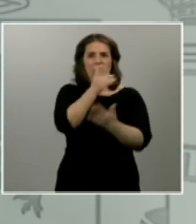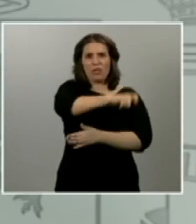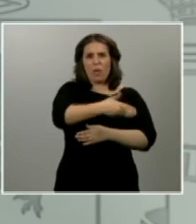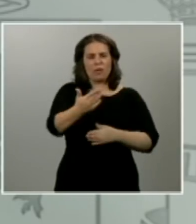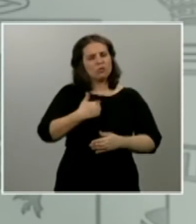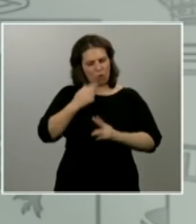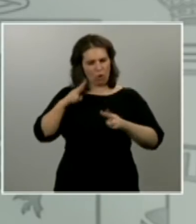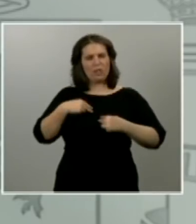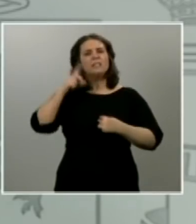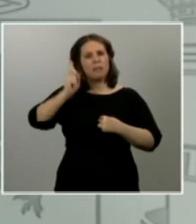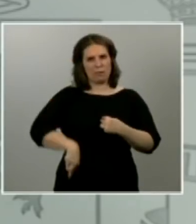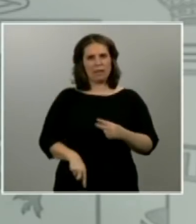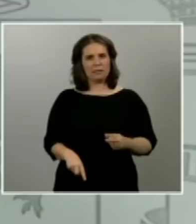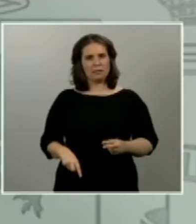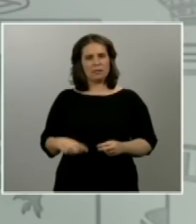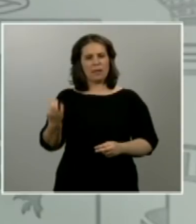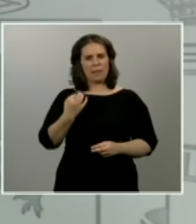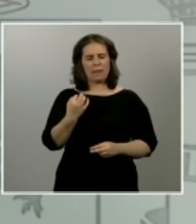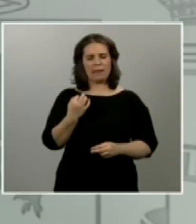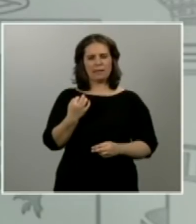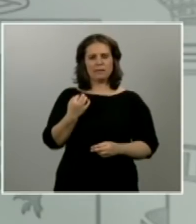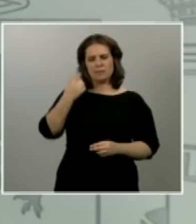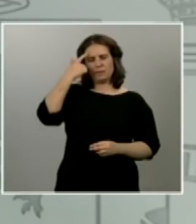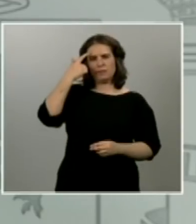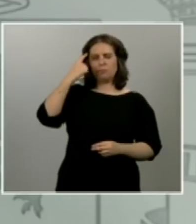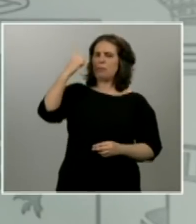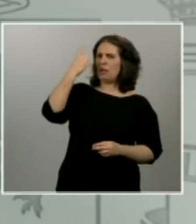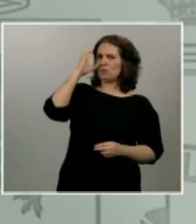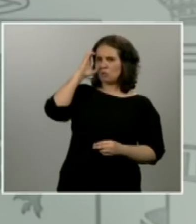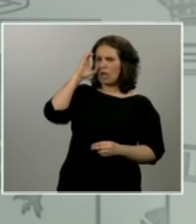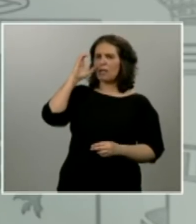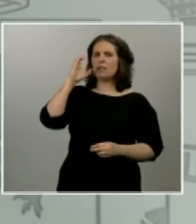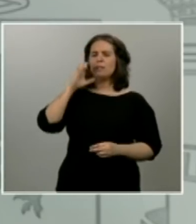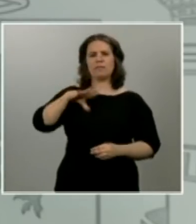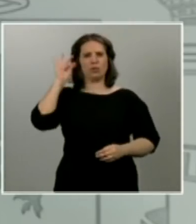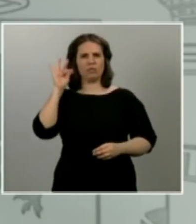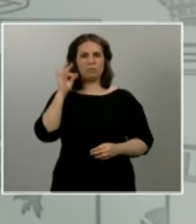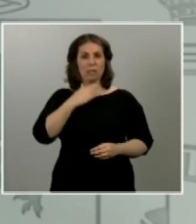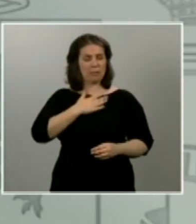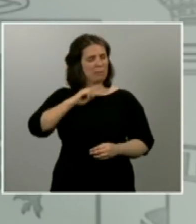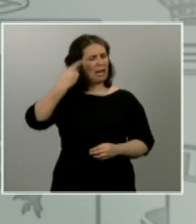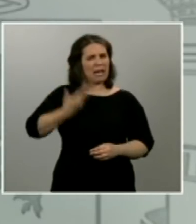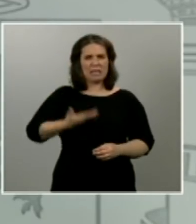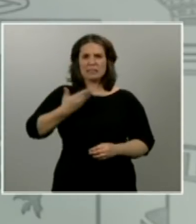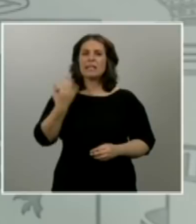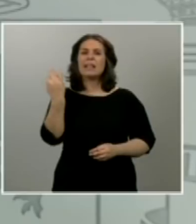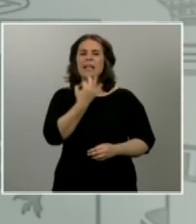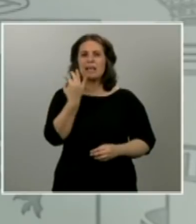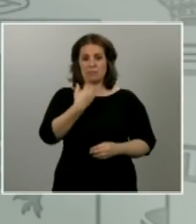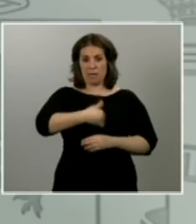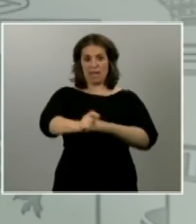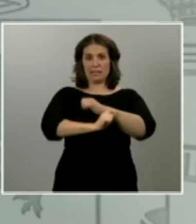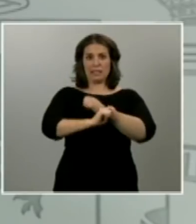determinados escuchar y por tanto los dos elementos fundamentales para mí en la estrategia de transición cuando ya